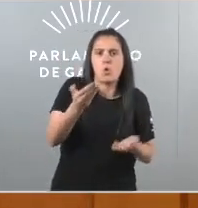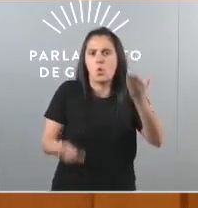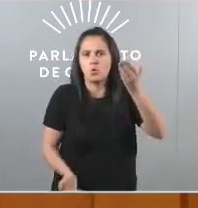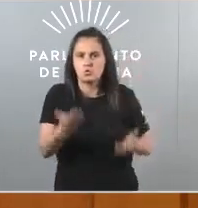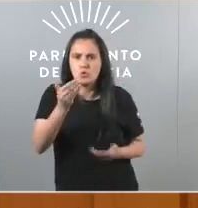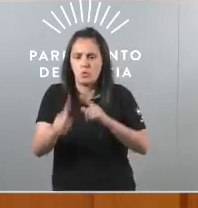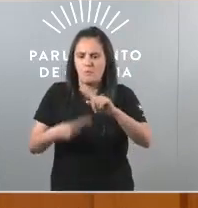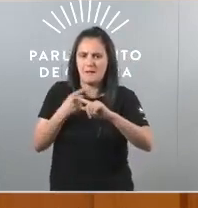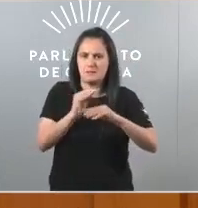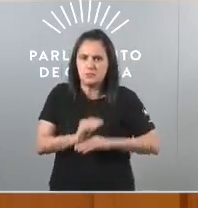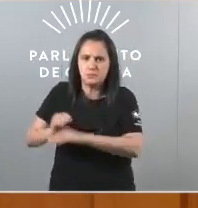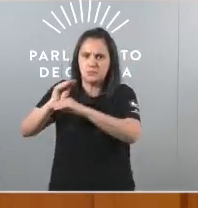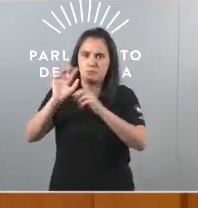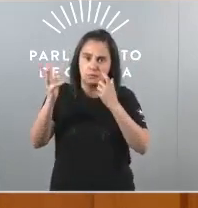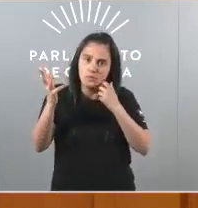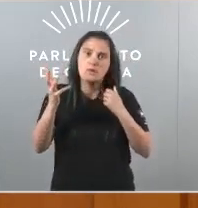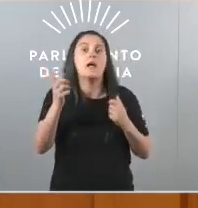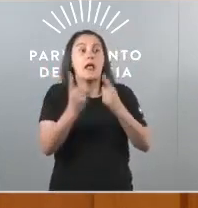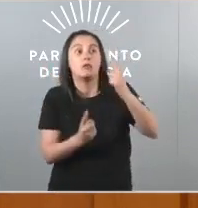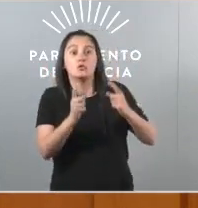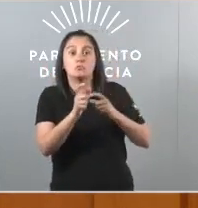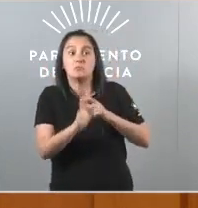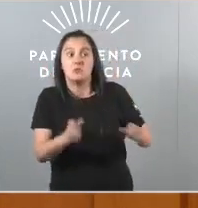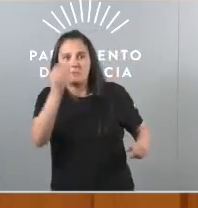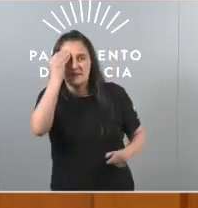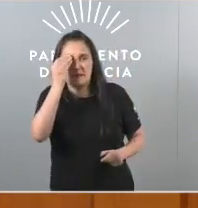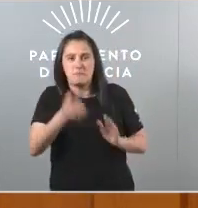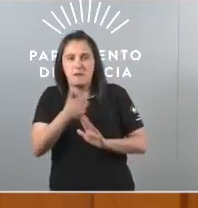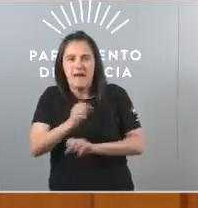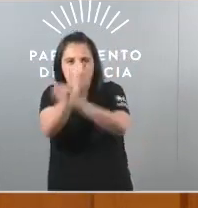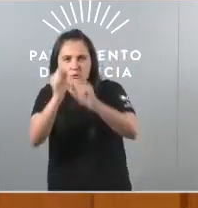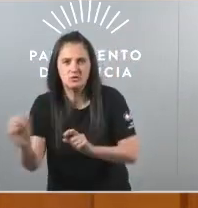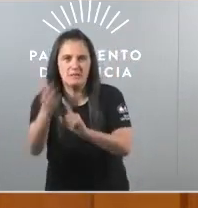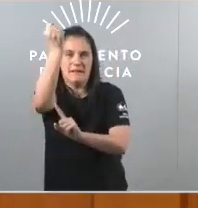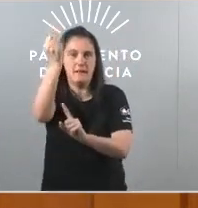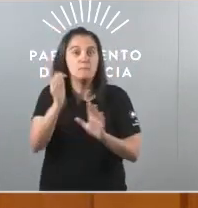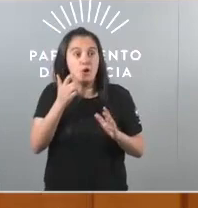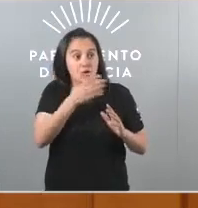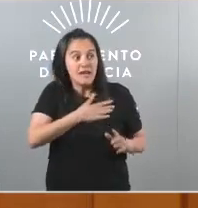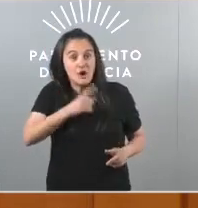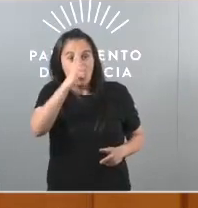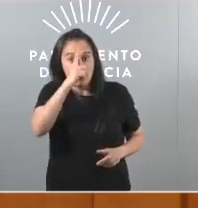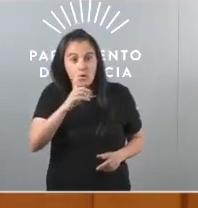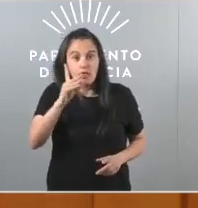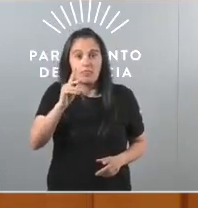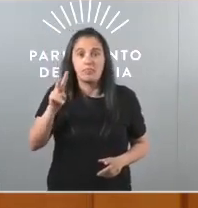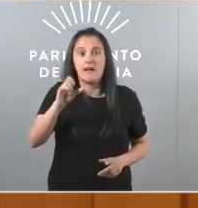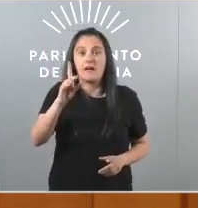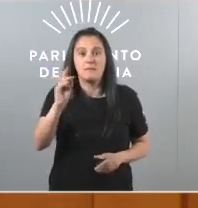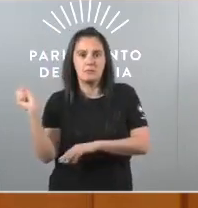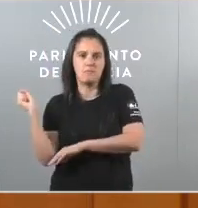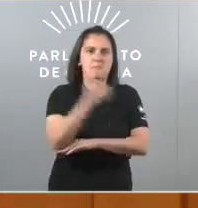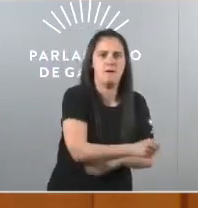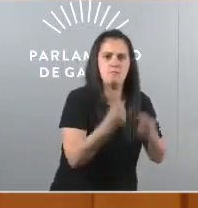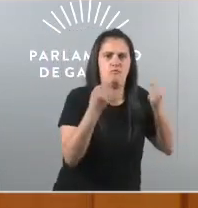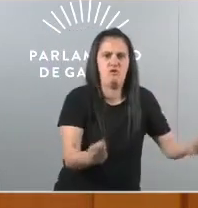e sostible Alguén pode pensar que non o van lograr pero eu quero lembrarlles que David derrotou a